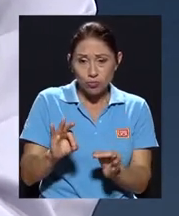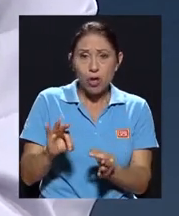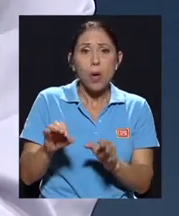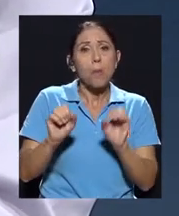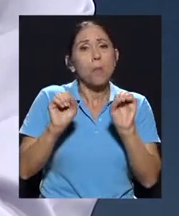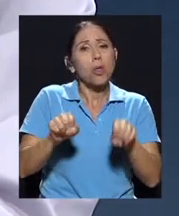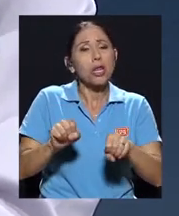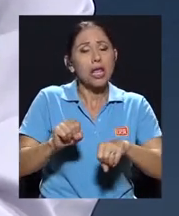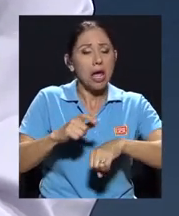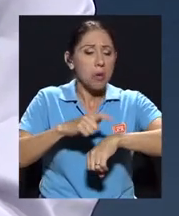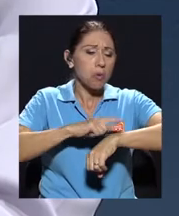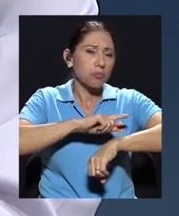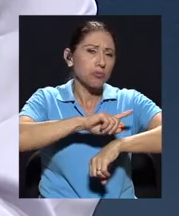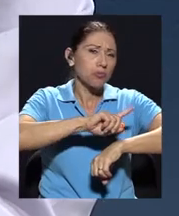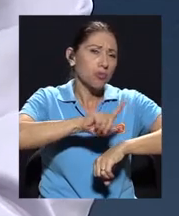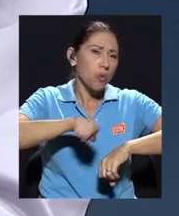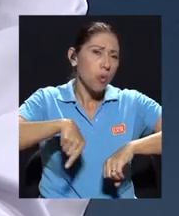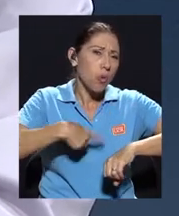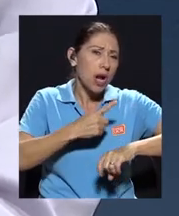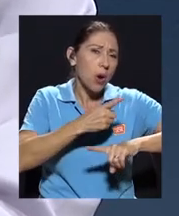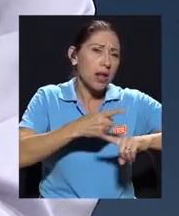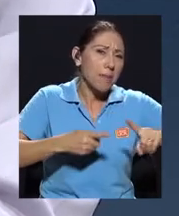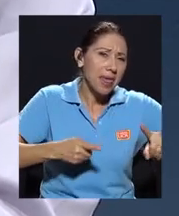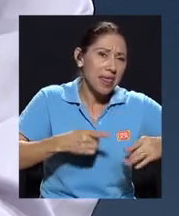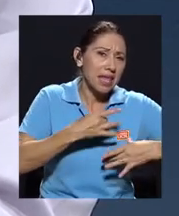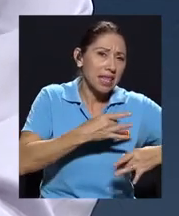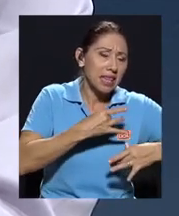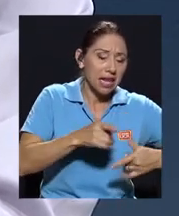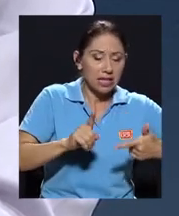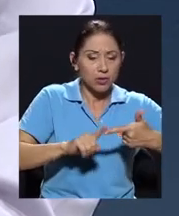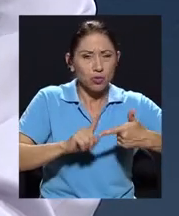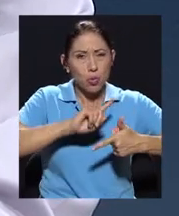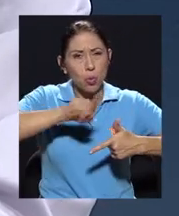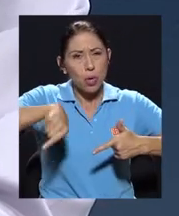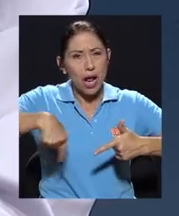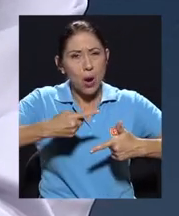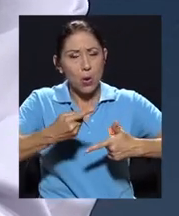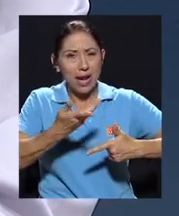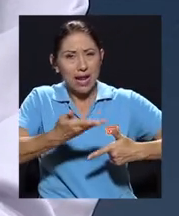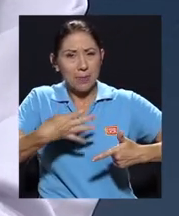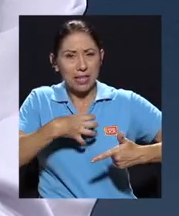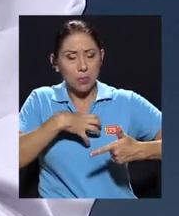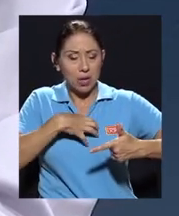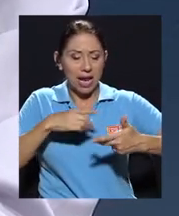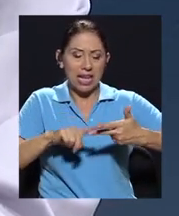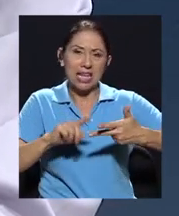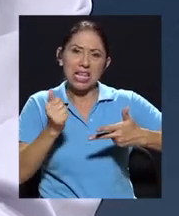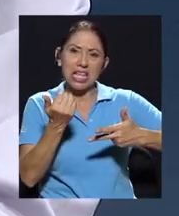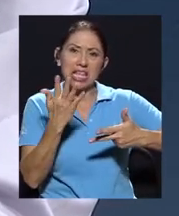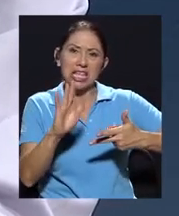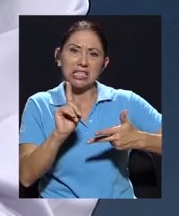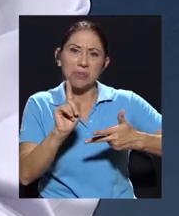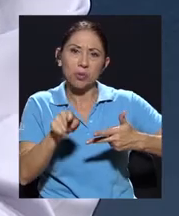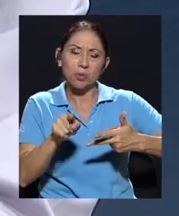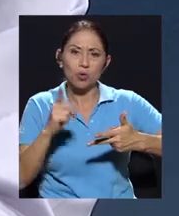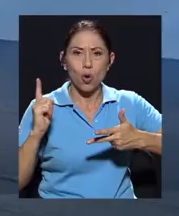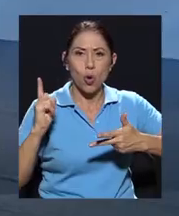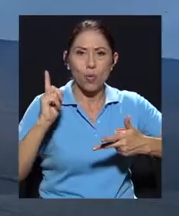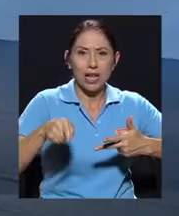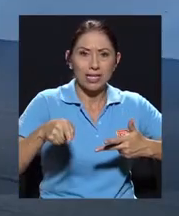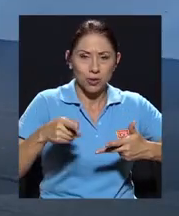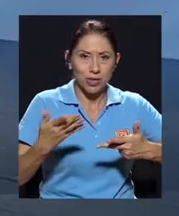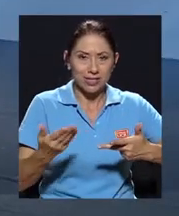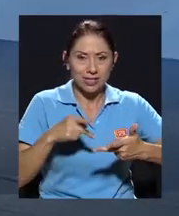media en el de intereses, que es el más largo, una hora tal vez en el patrimonial y si acaso 15 minutos en el de obligaciones solidarias. ¿Cuáles son los